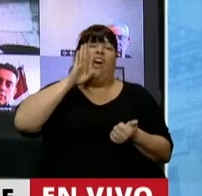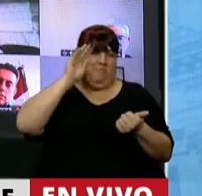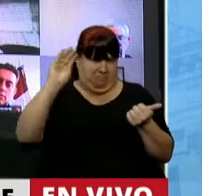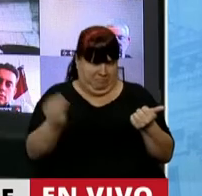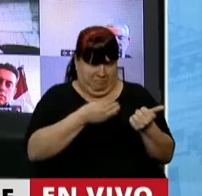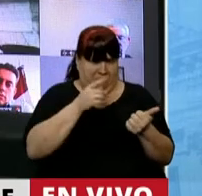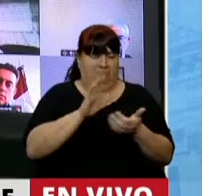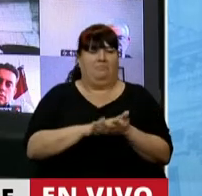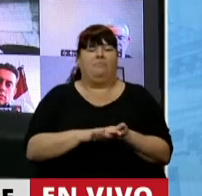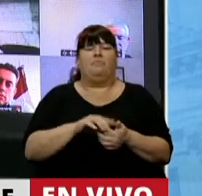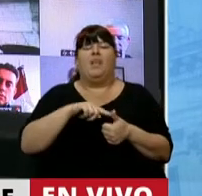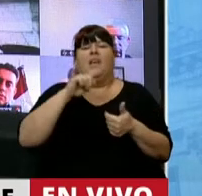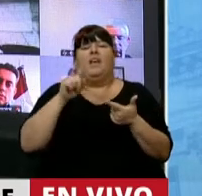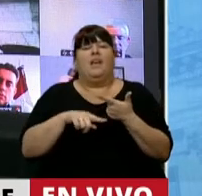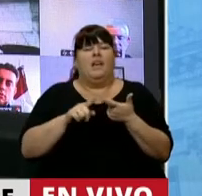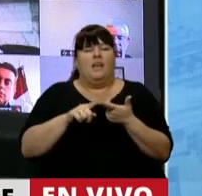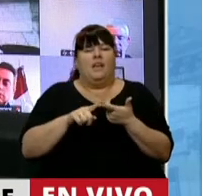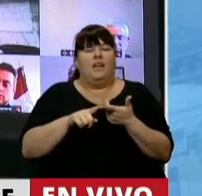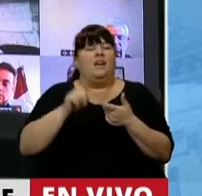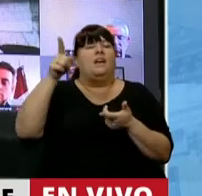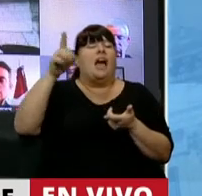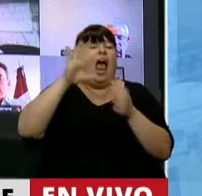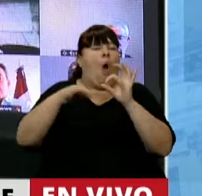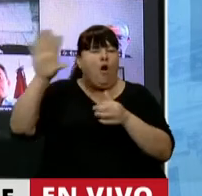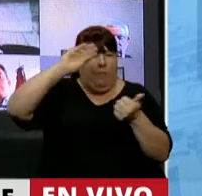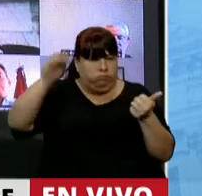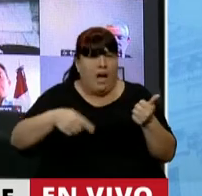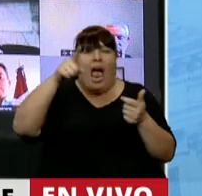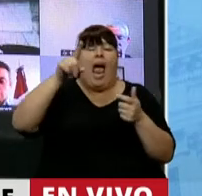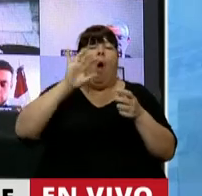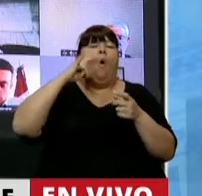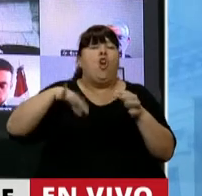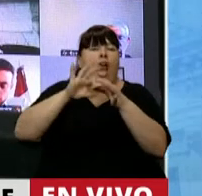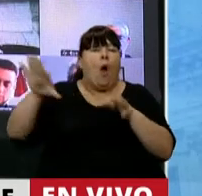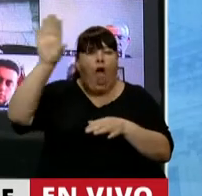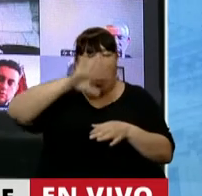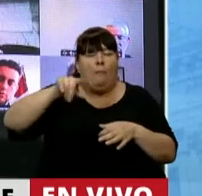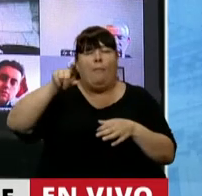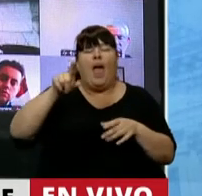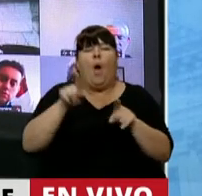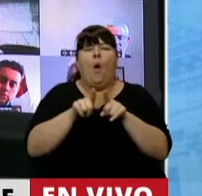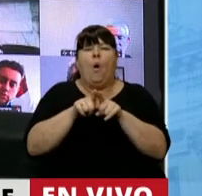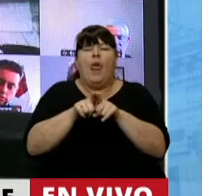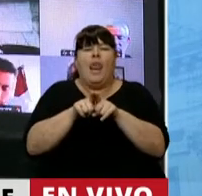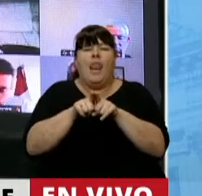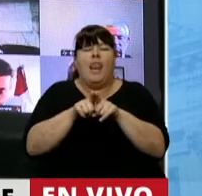Unidos la teoría del derrame. Fracasó en Europa. Una Unión Europea que está